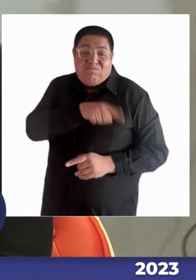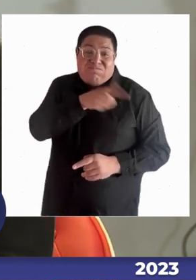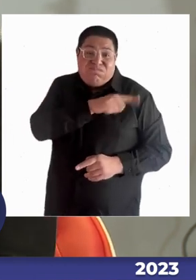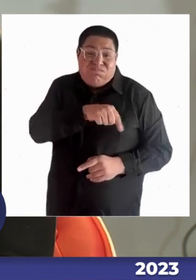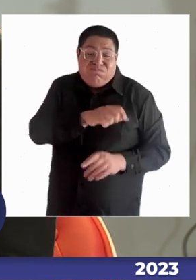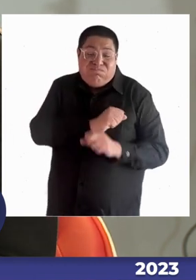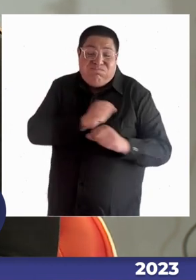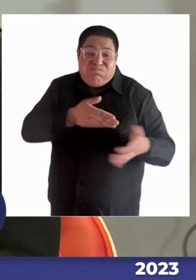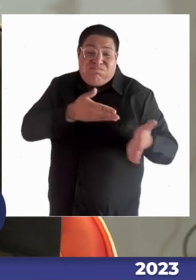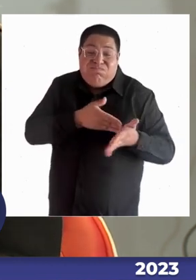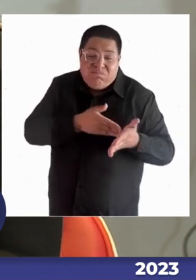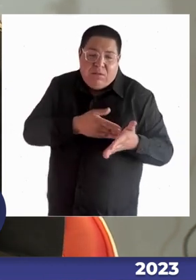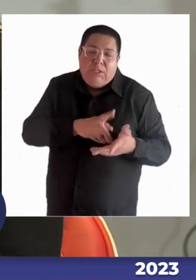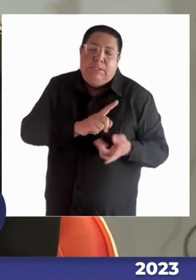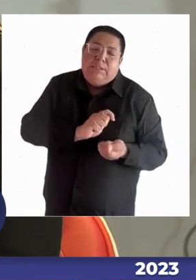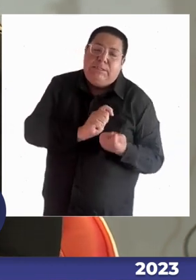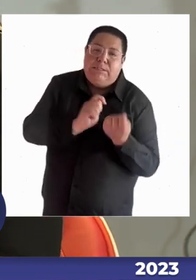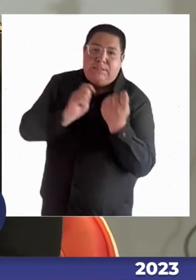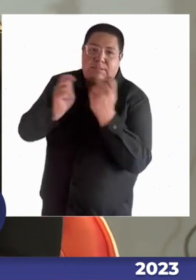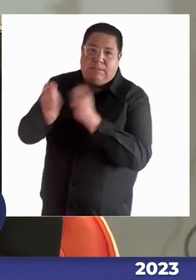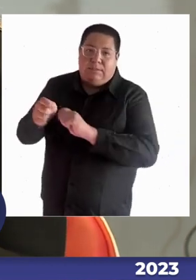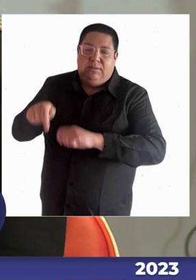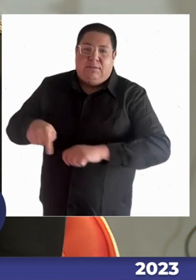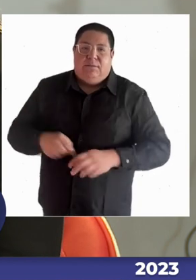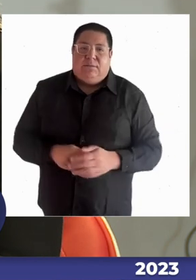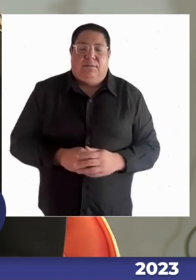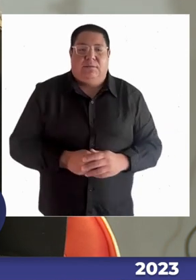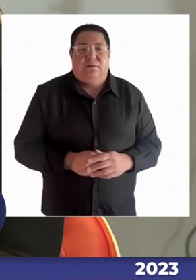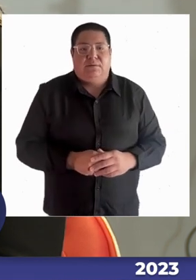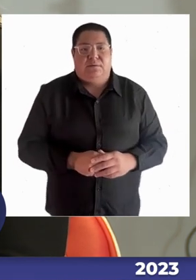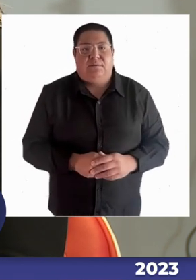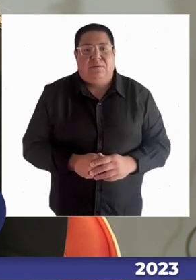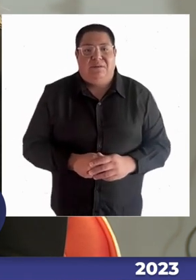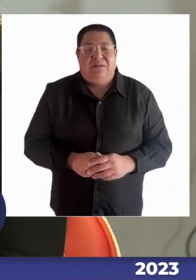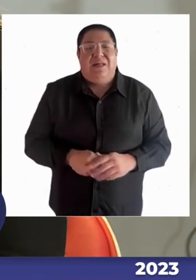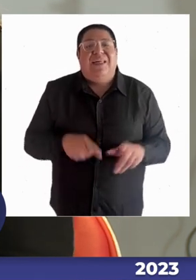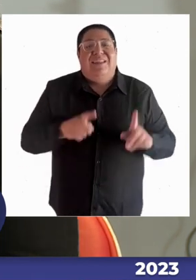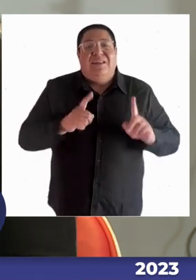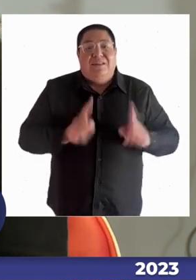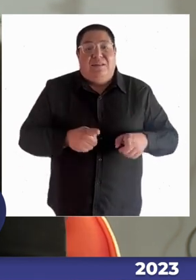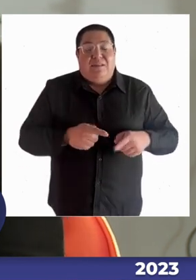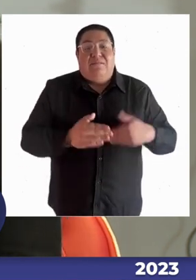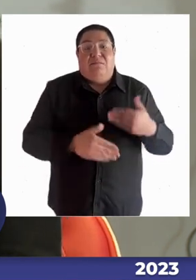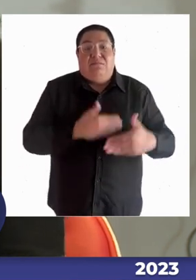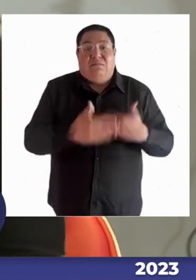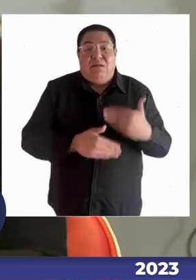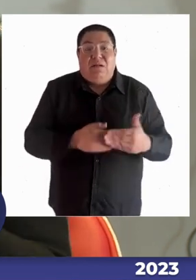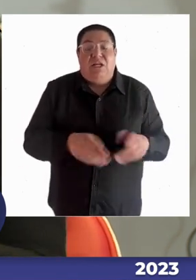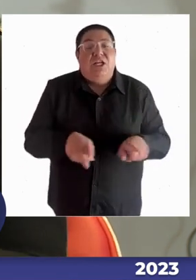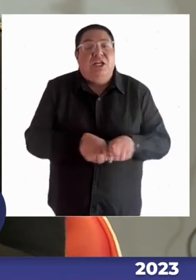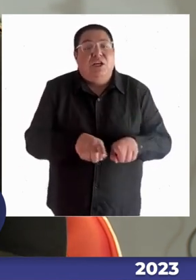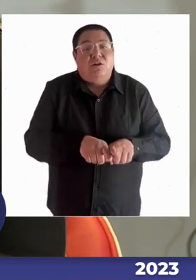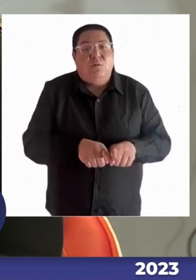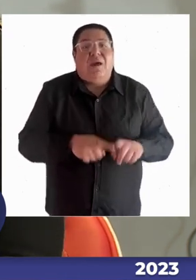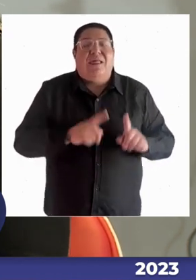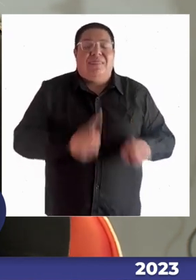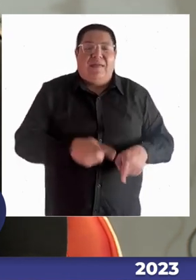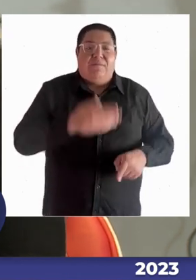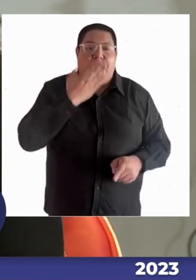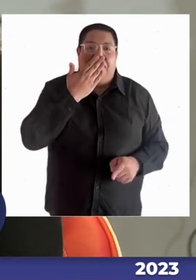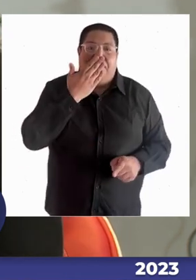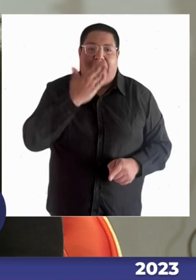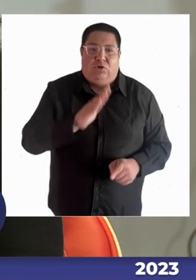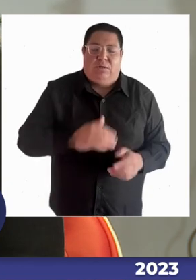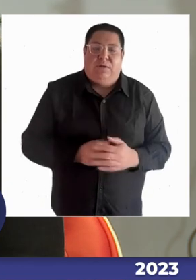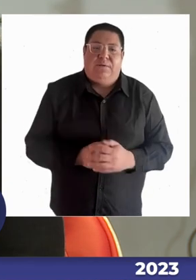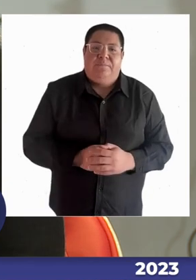de educación. Por lo tanto, eso no es algo que debiese seguir pasando, algo que debiésemos mejorar. Pero sí creo que ha habido avances